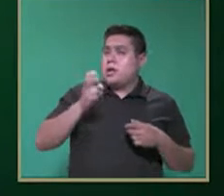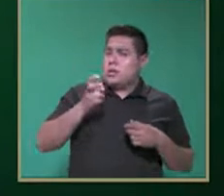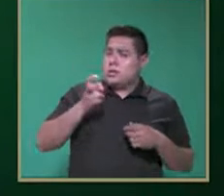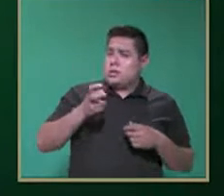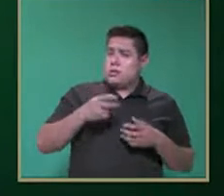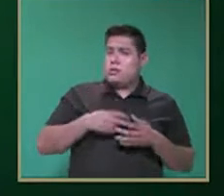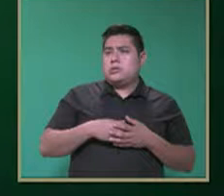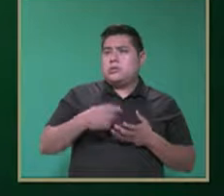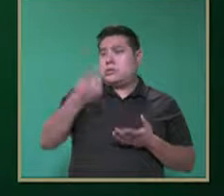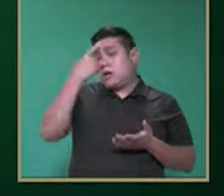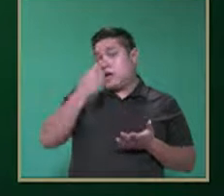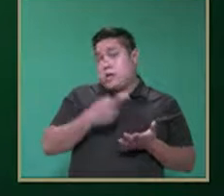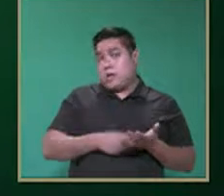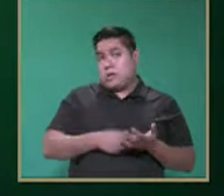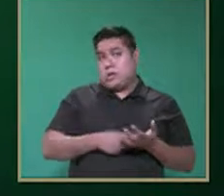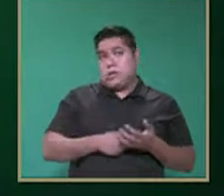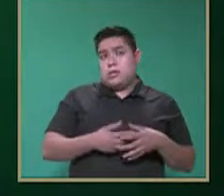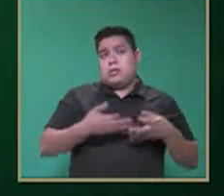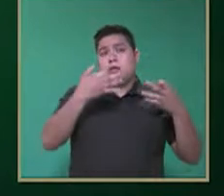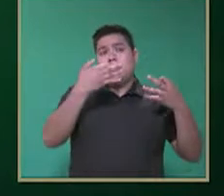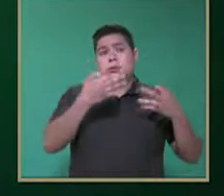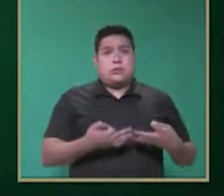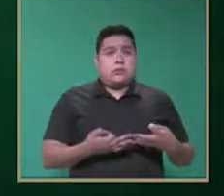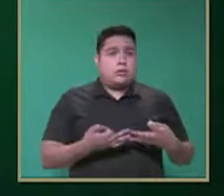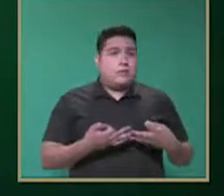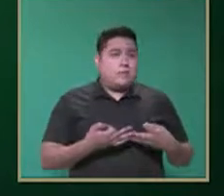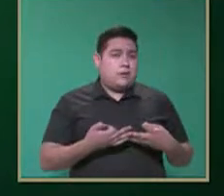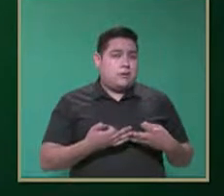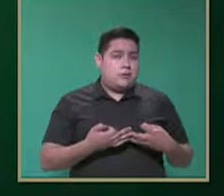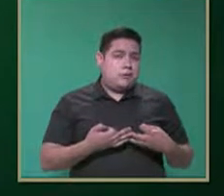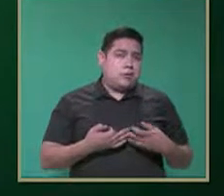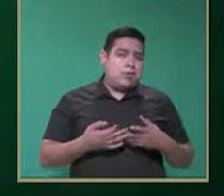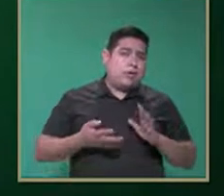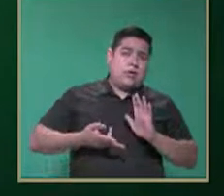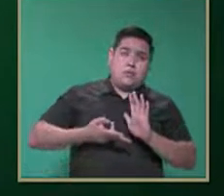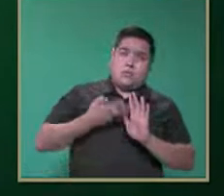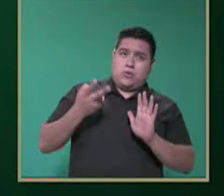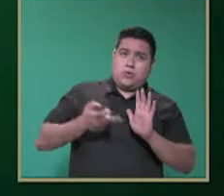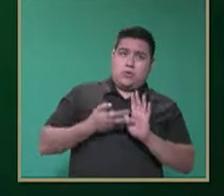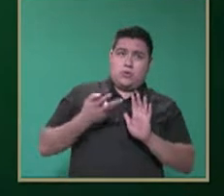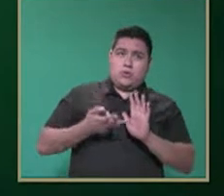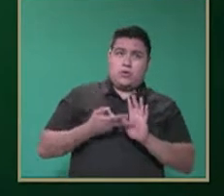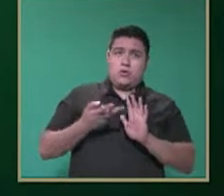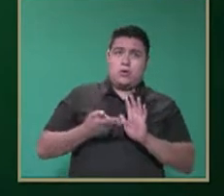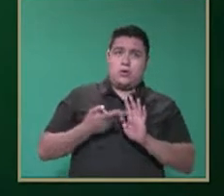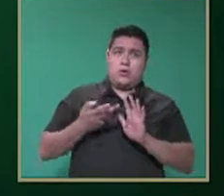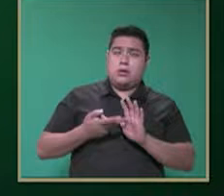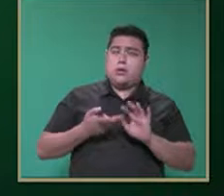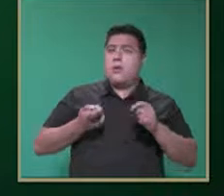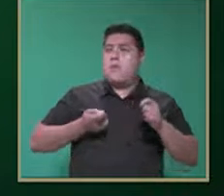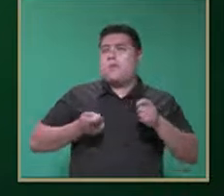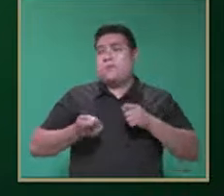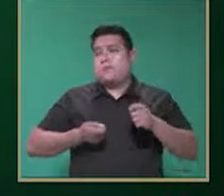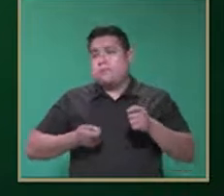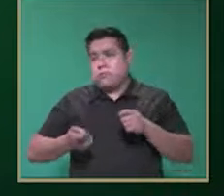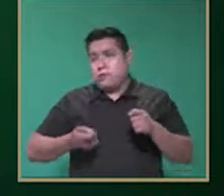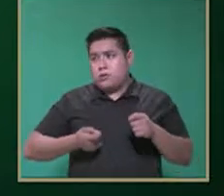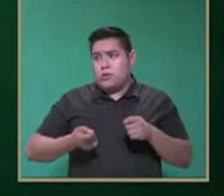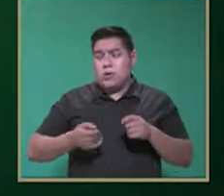y esas creencias que vamos a establecer nosotros de que muchas veces debemos de regular ni